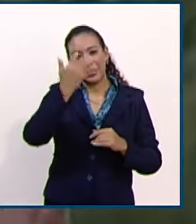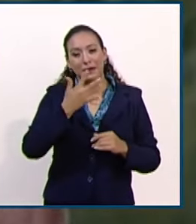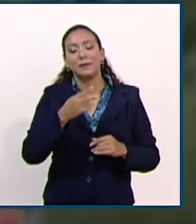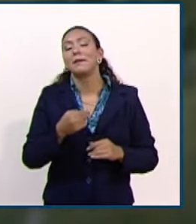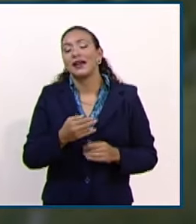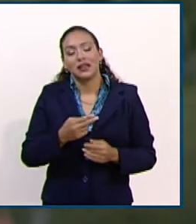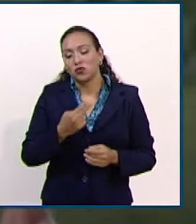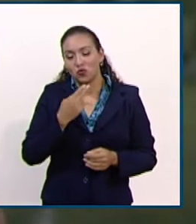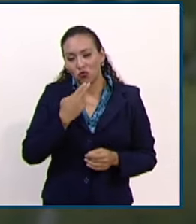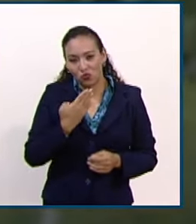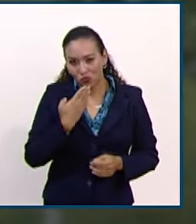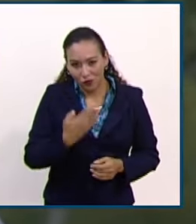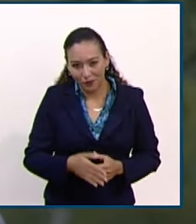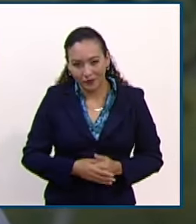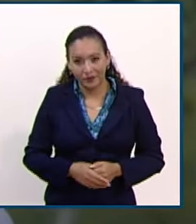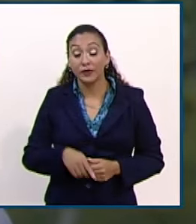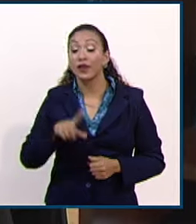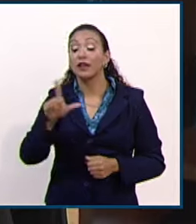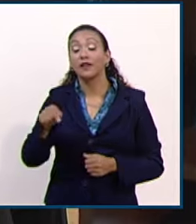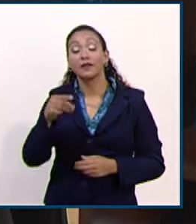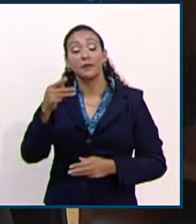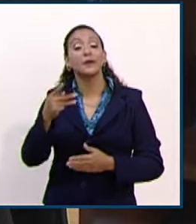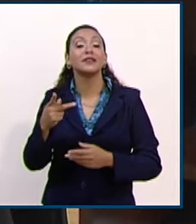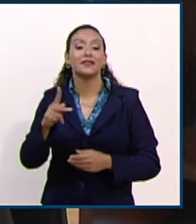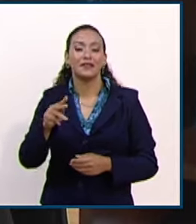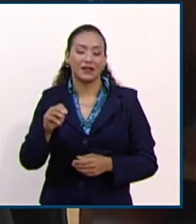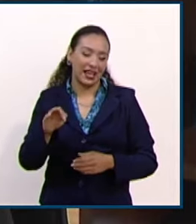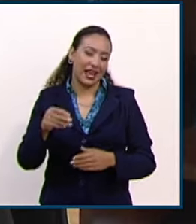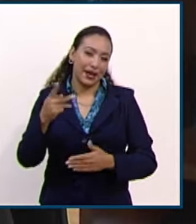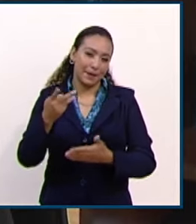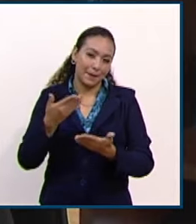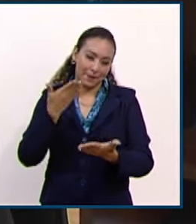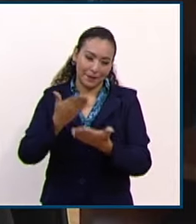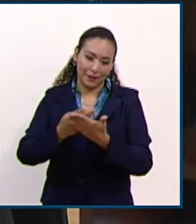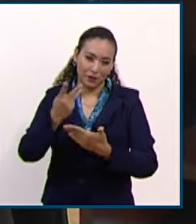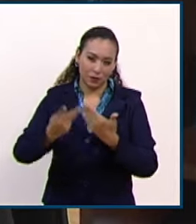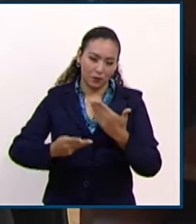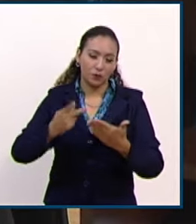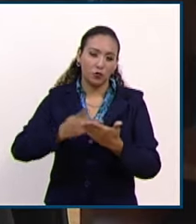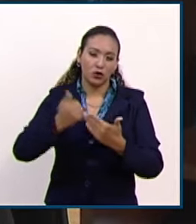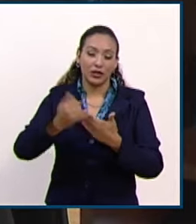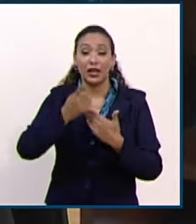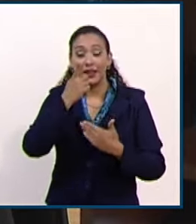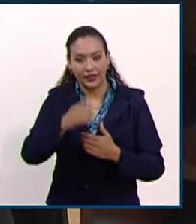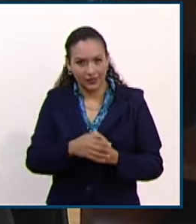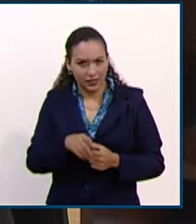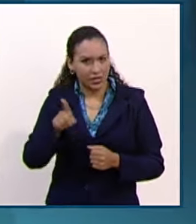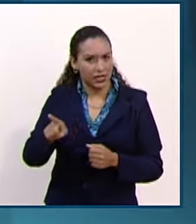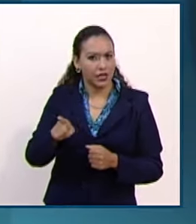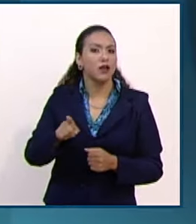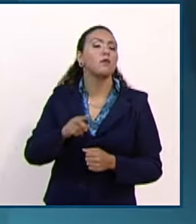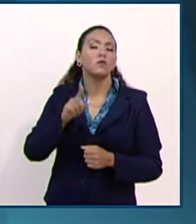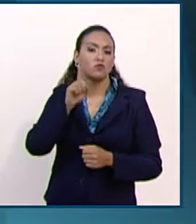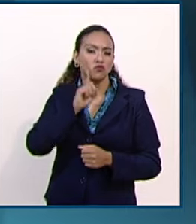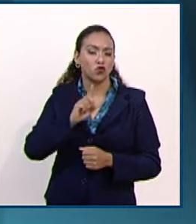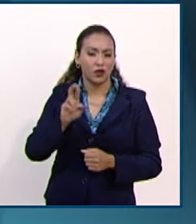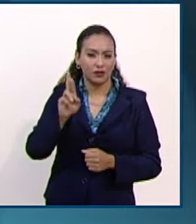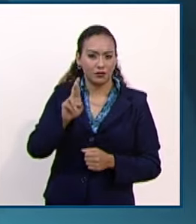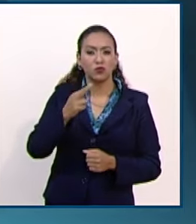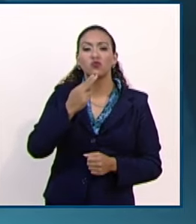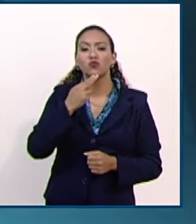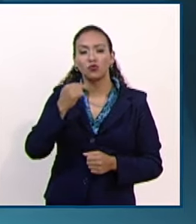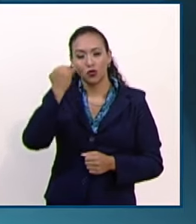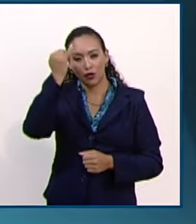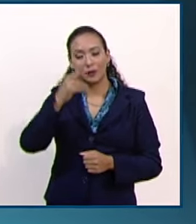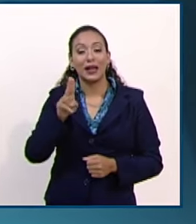de la Mata Pizaña propone confirmar la resolución porque considera que los mensajes en los que Galvez utilizó la imagen del INE solo